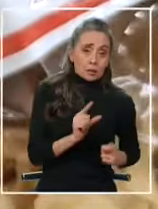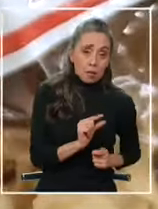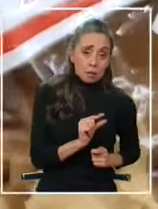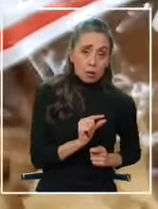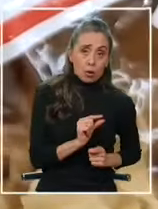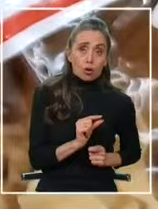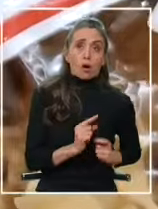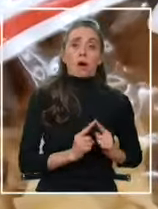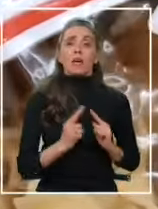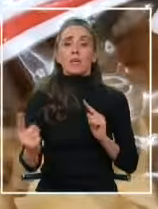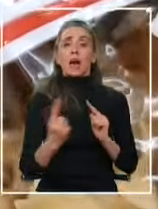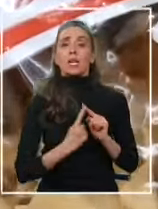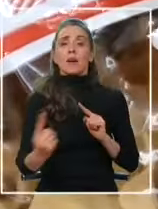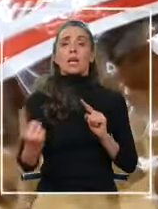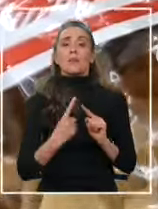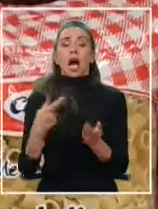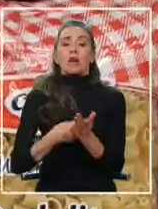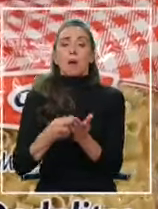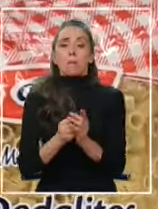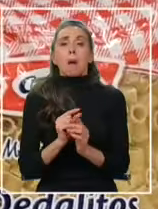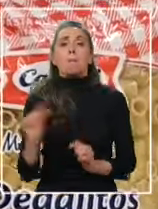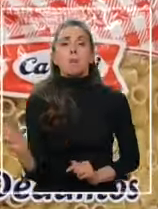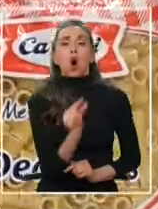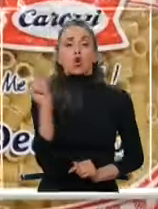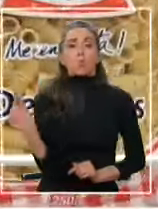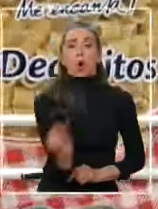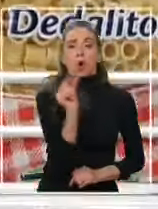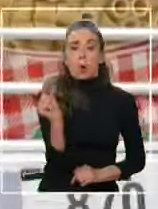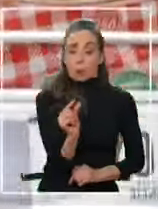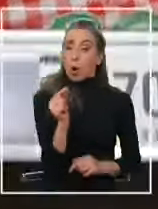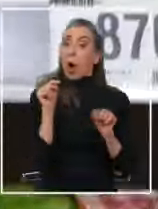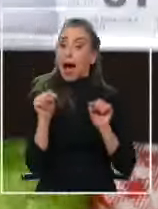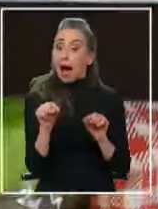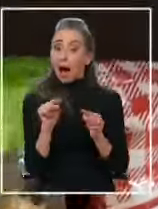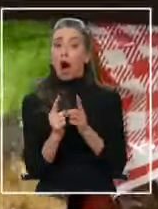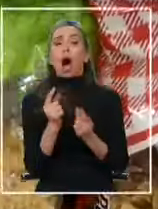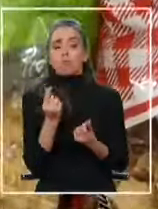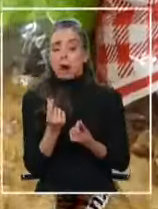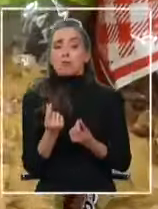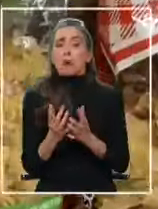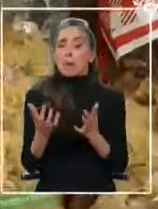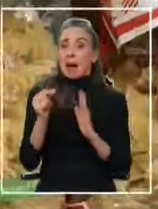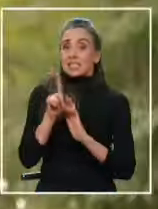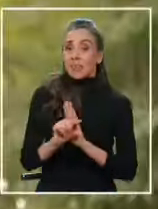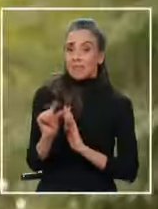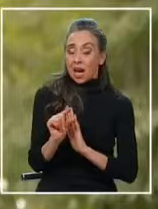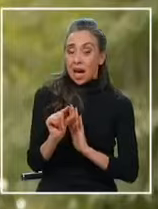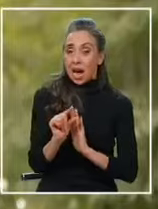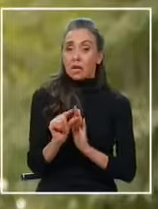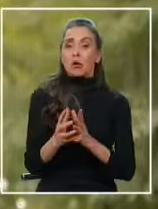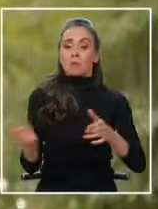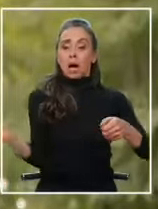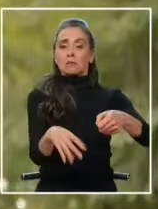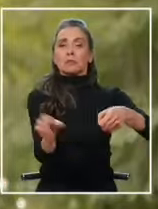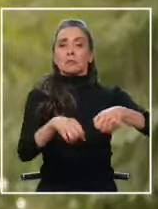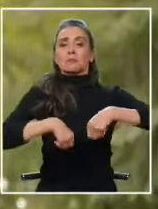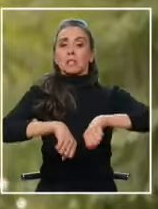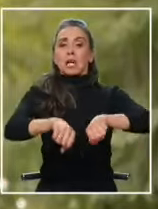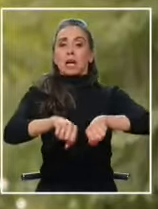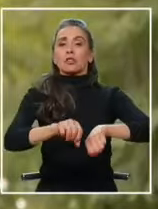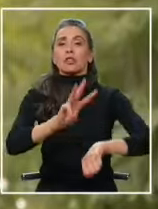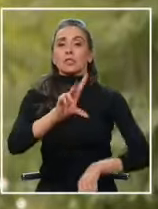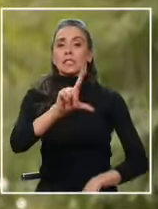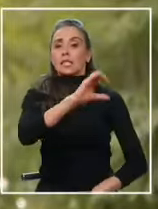salía más veces a realizar sus compras Mientras que por otro lado hoy con mayor disponible vemos que empieza a recuperar y ya está en torno al